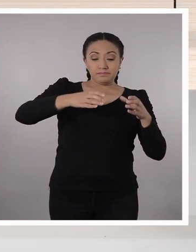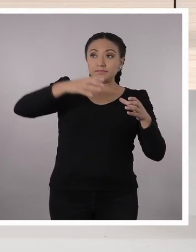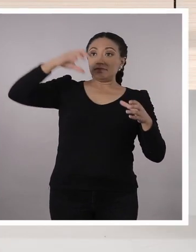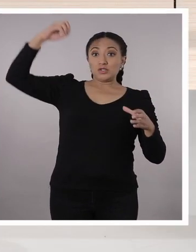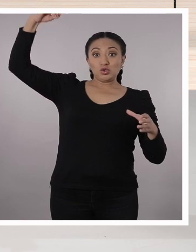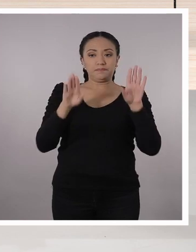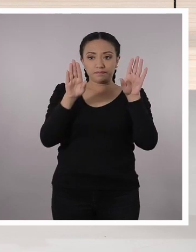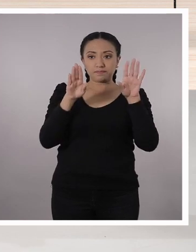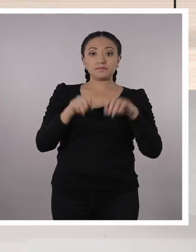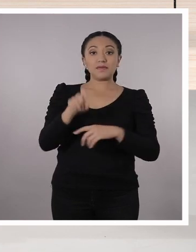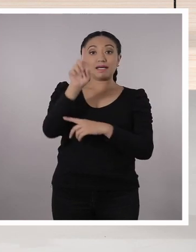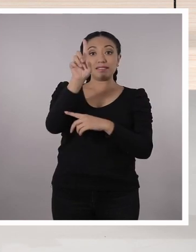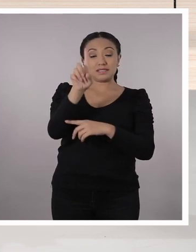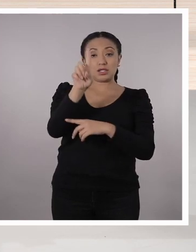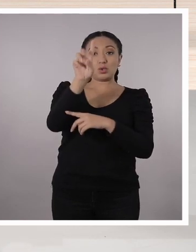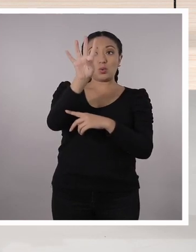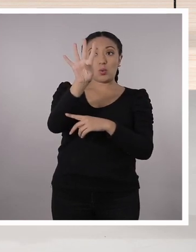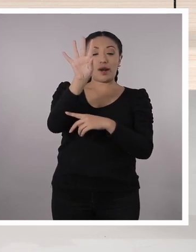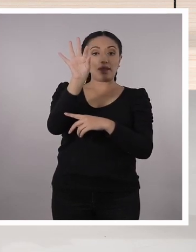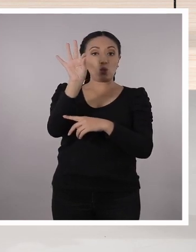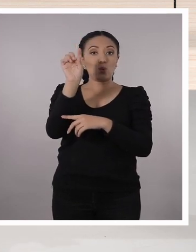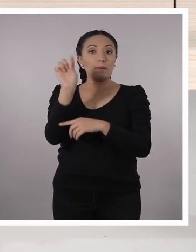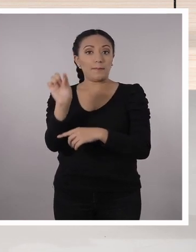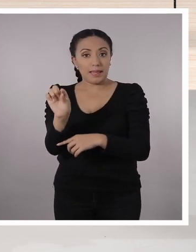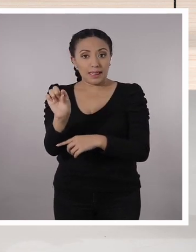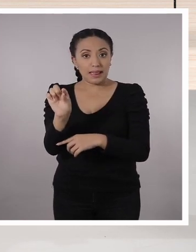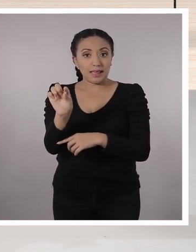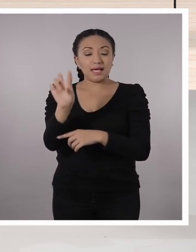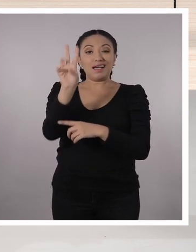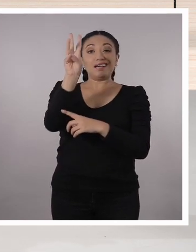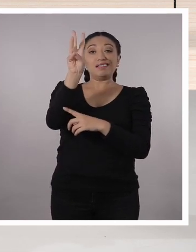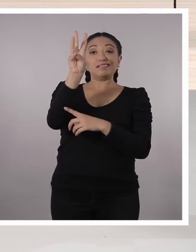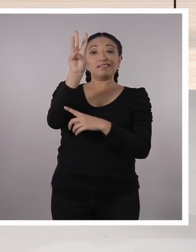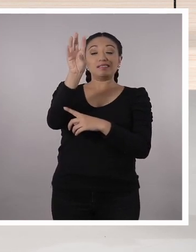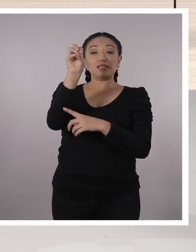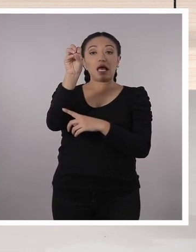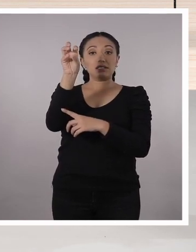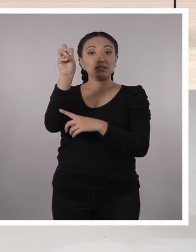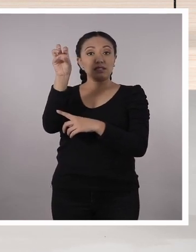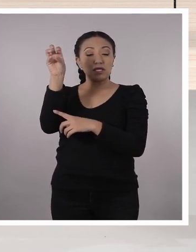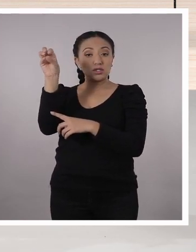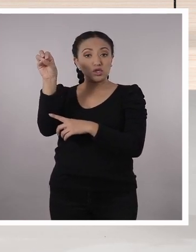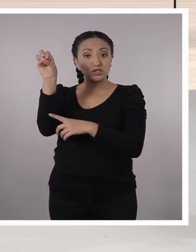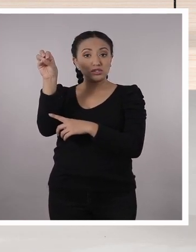Sol es de 149.600